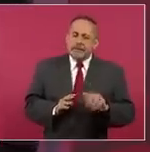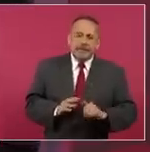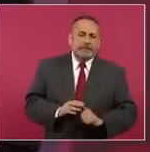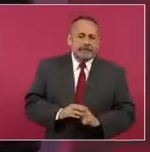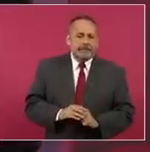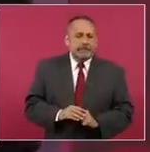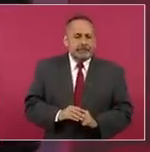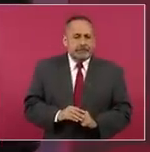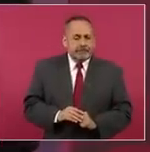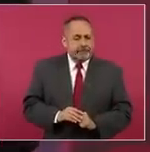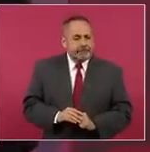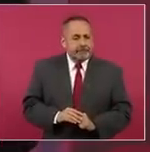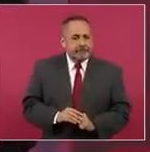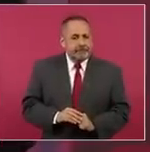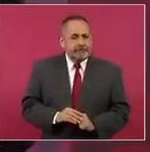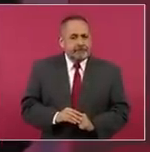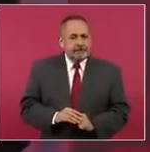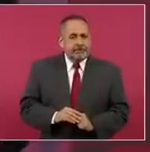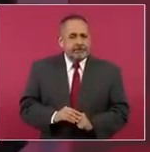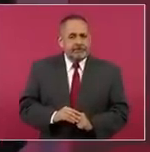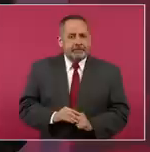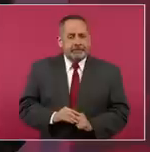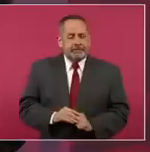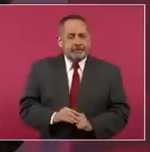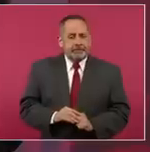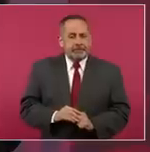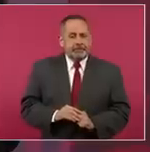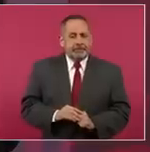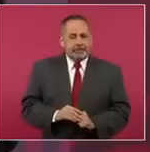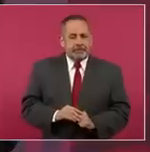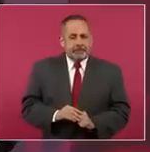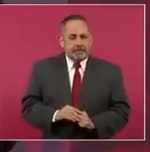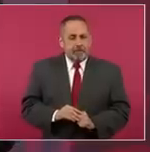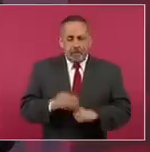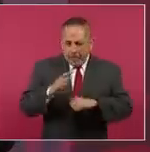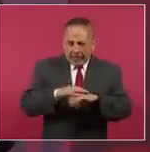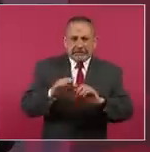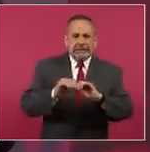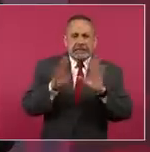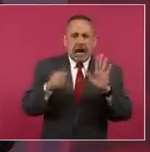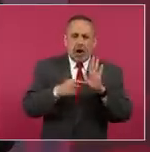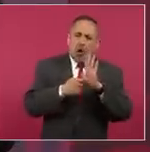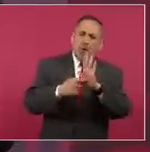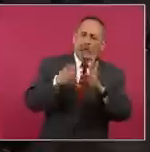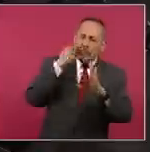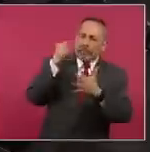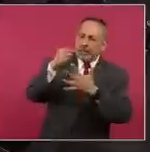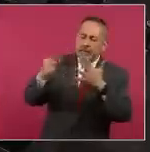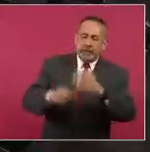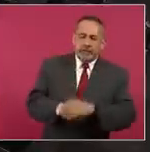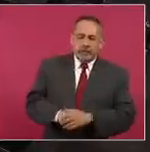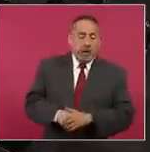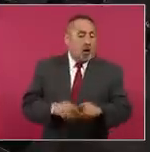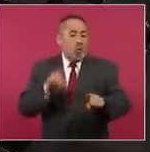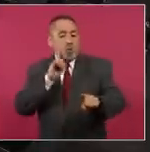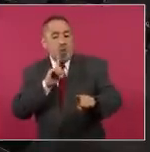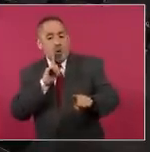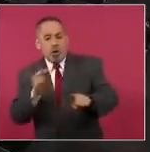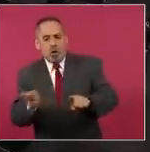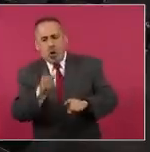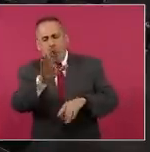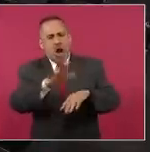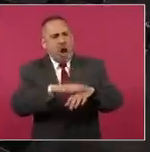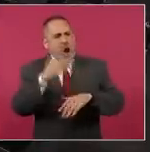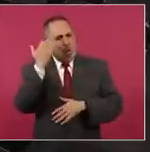esclarecerse. Como usted ha mencionado, se tardaron